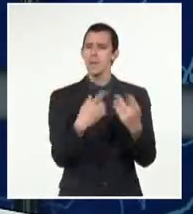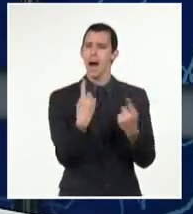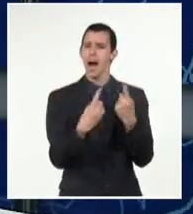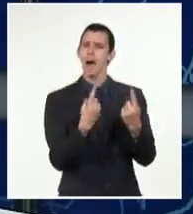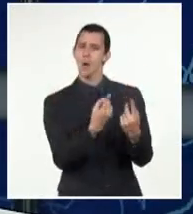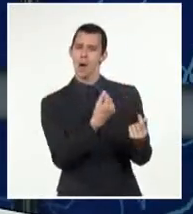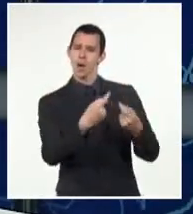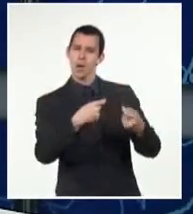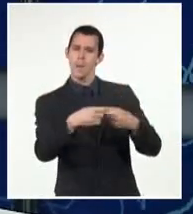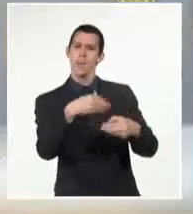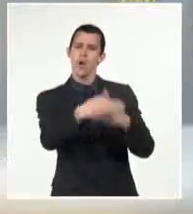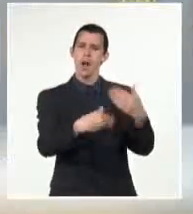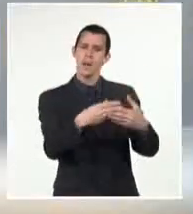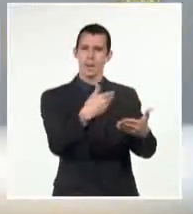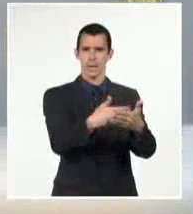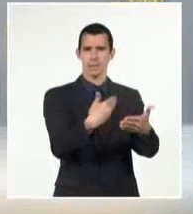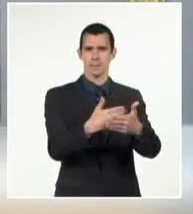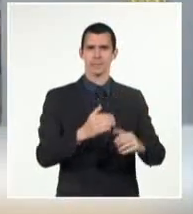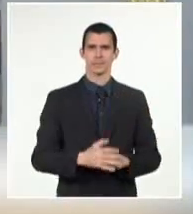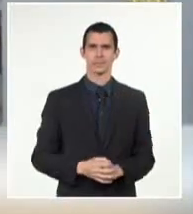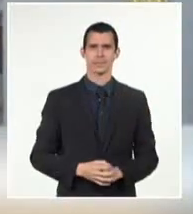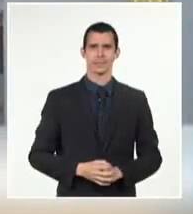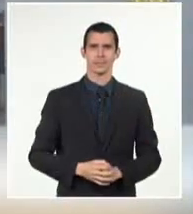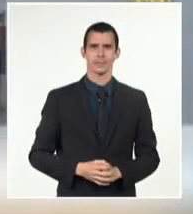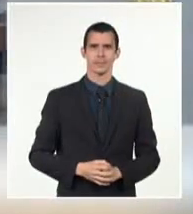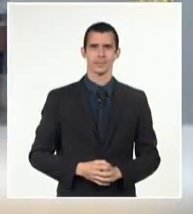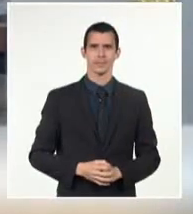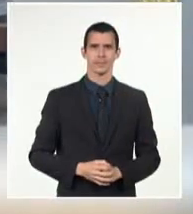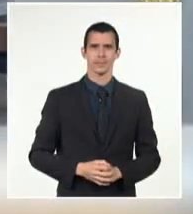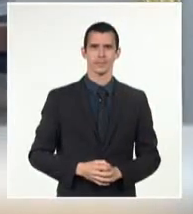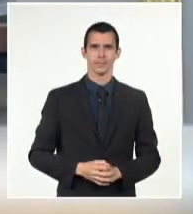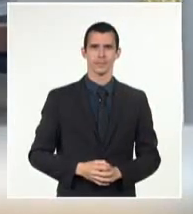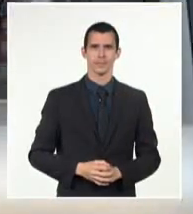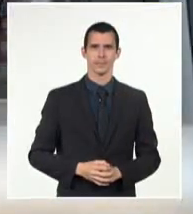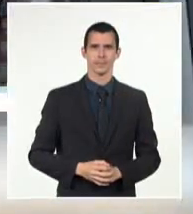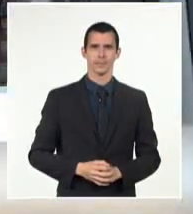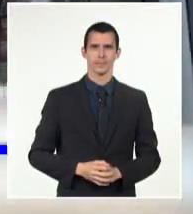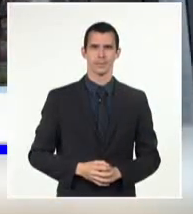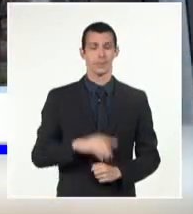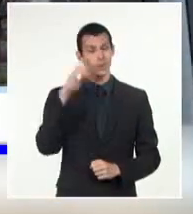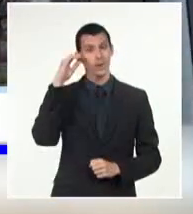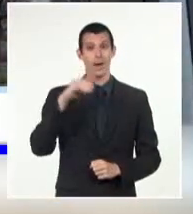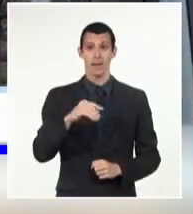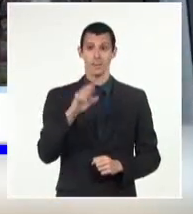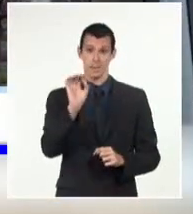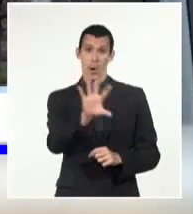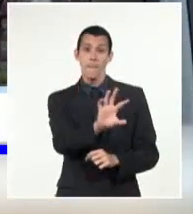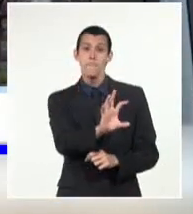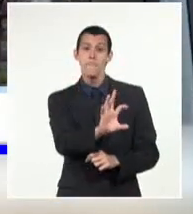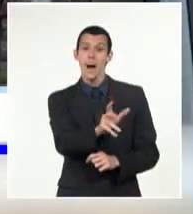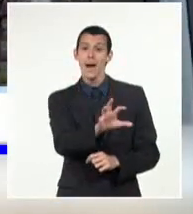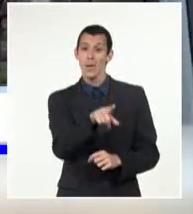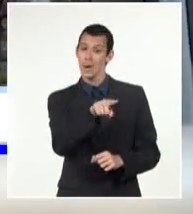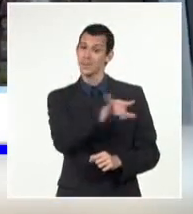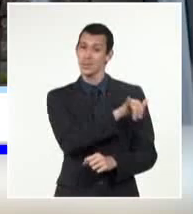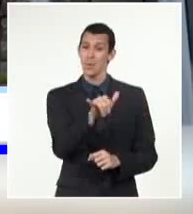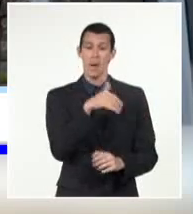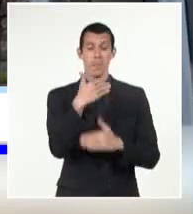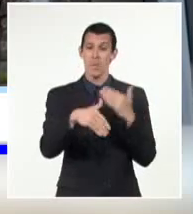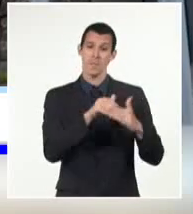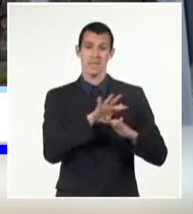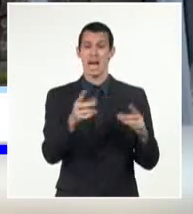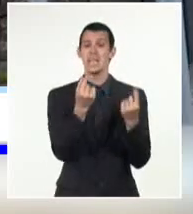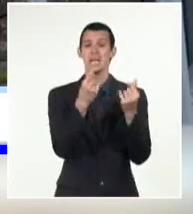resto del sector bancario. Wall Street se vio sacudido por el abrupto final de la Silicon Valley Bank, la segunda mayor quiebra bancaria de la